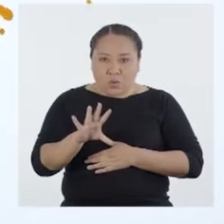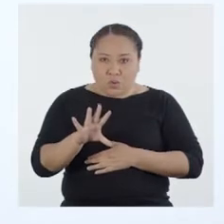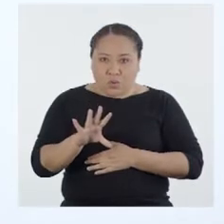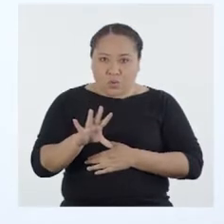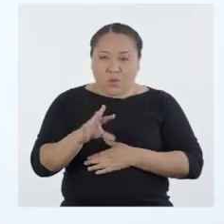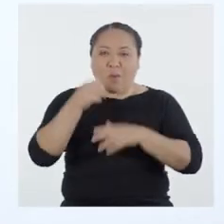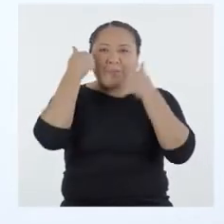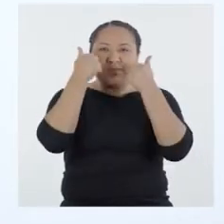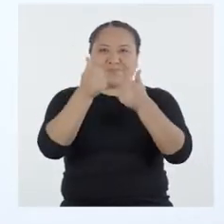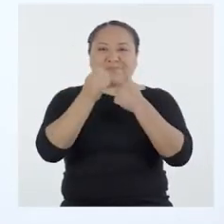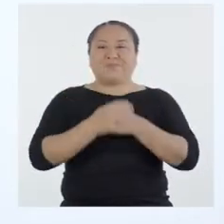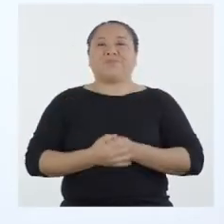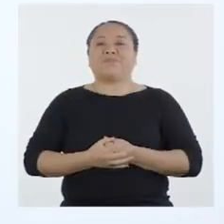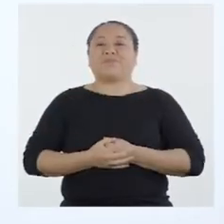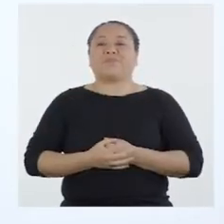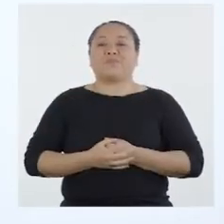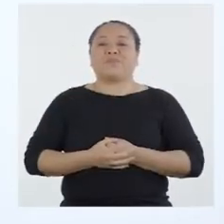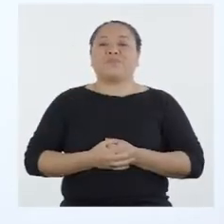Eso es.